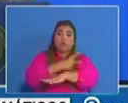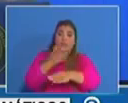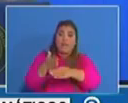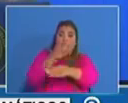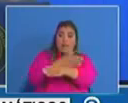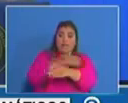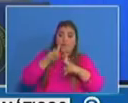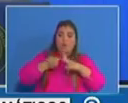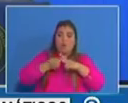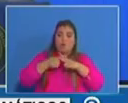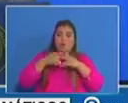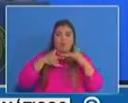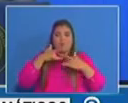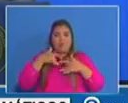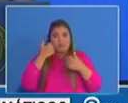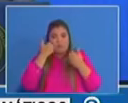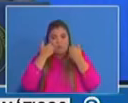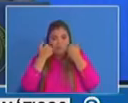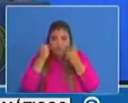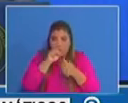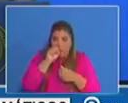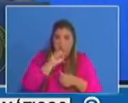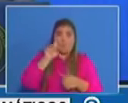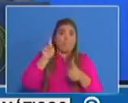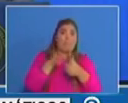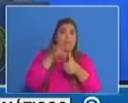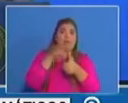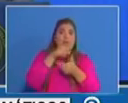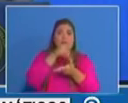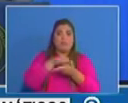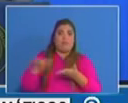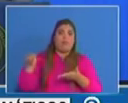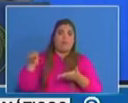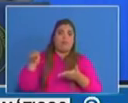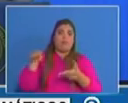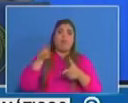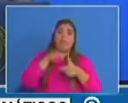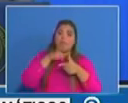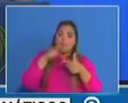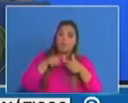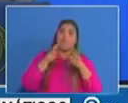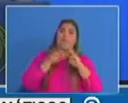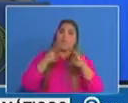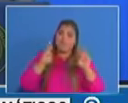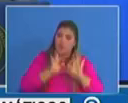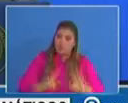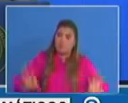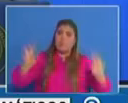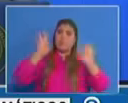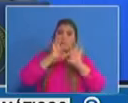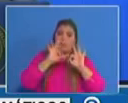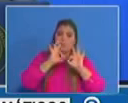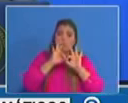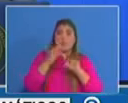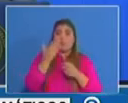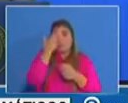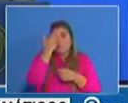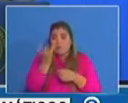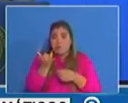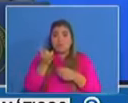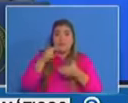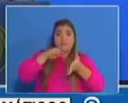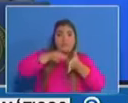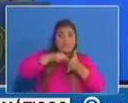síntomas y durante la primera semana entonces esto es muy importante sobre todo porque quiere decir que son